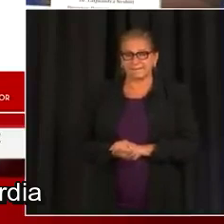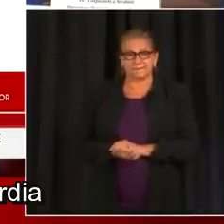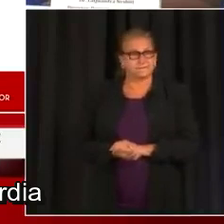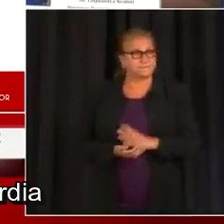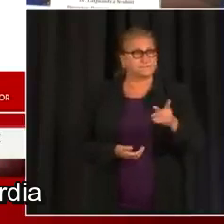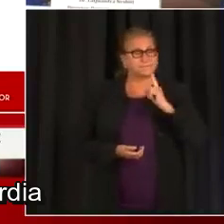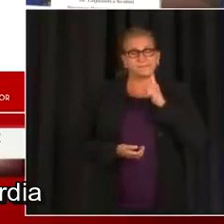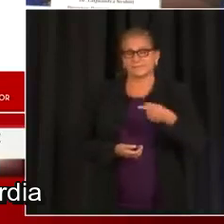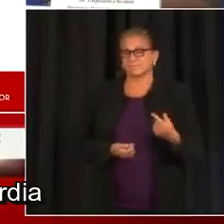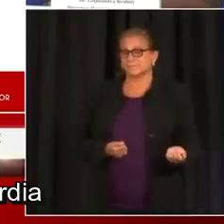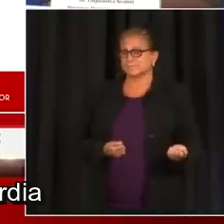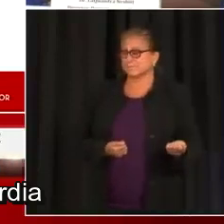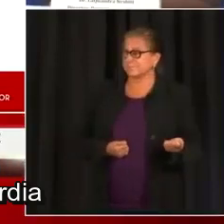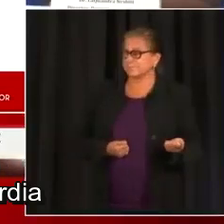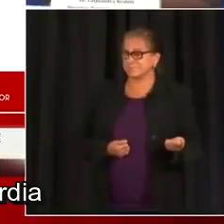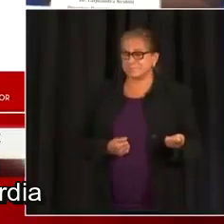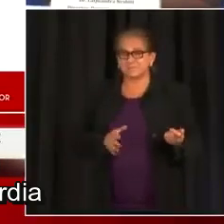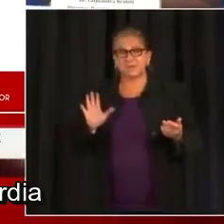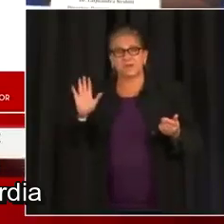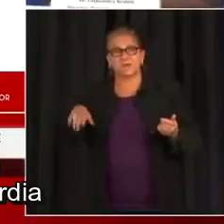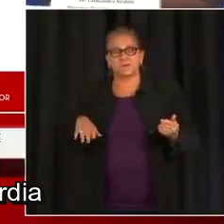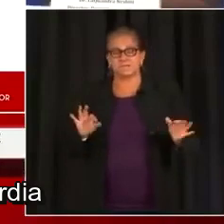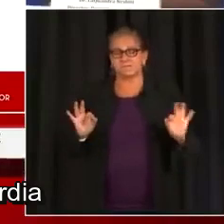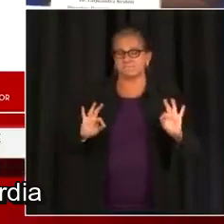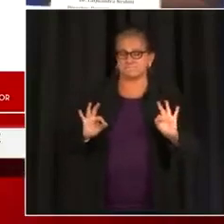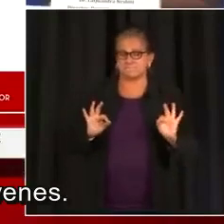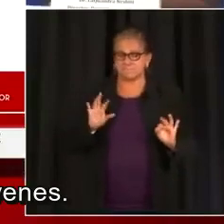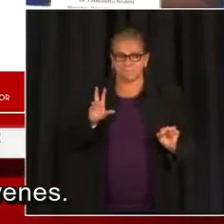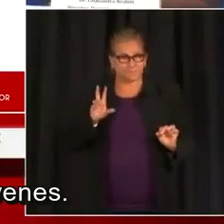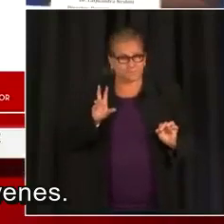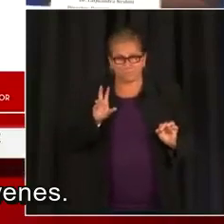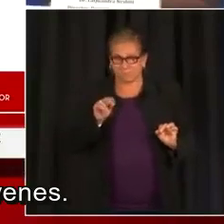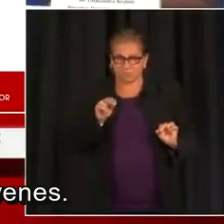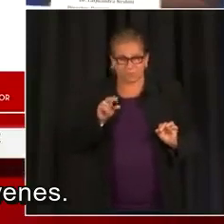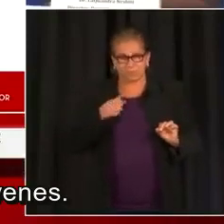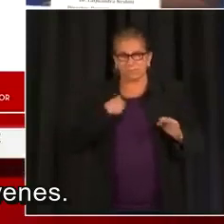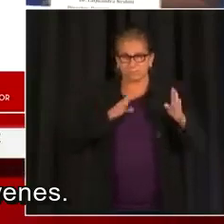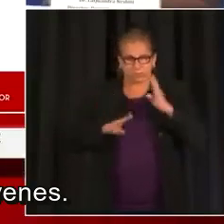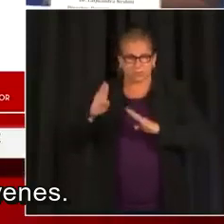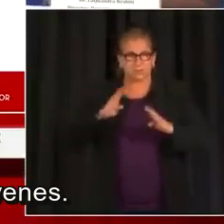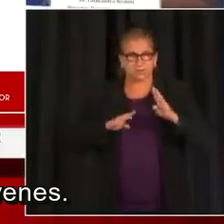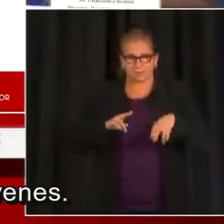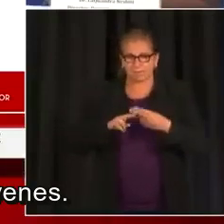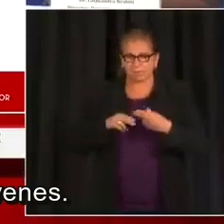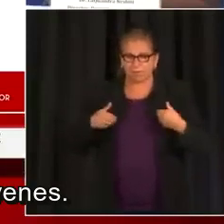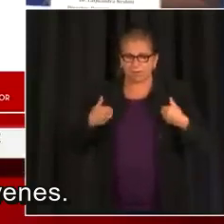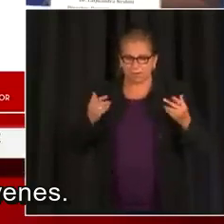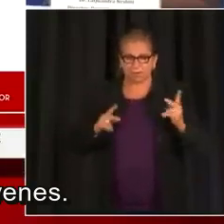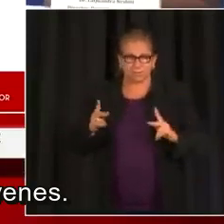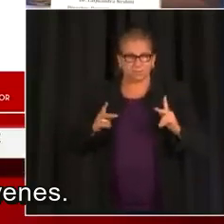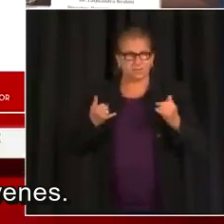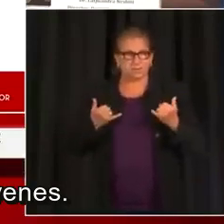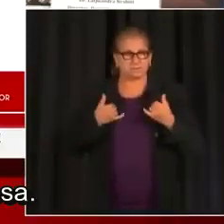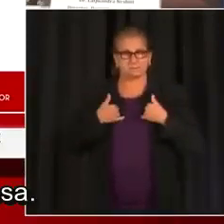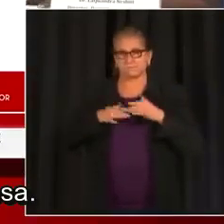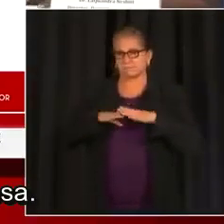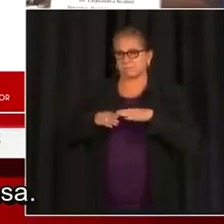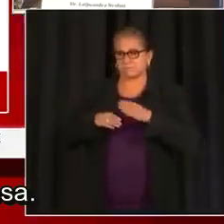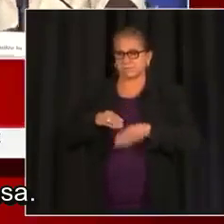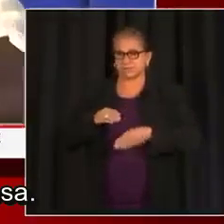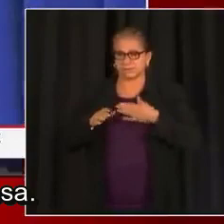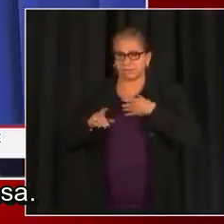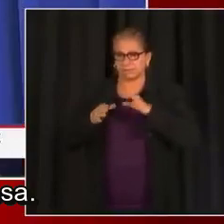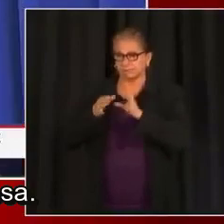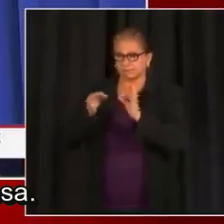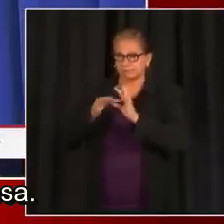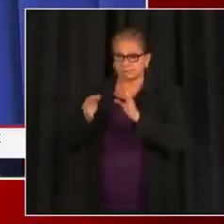que nosotros bajemos la guardia, porque la pandemia ahora se está enfocando en los más jóvenes y con eso les